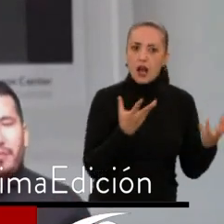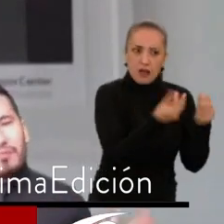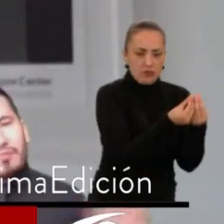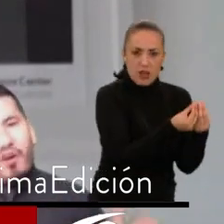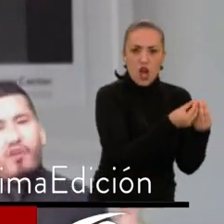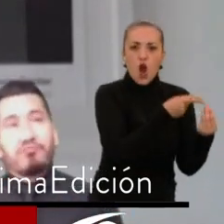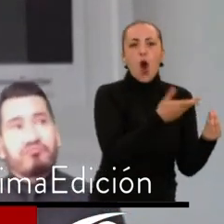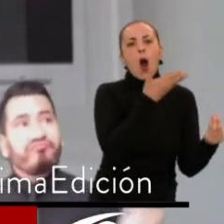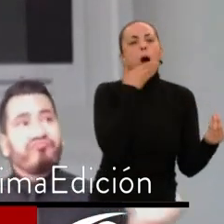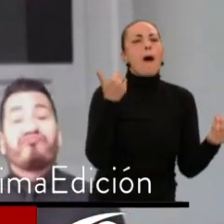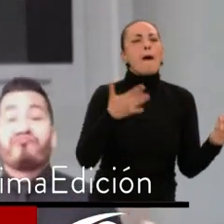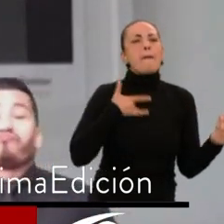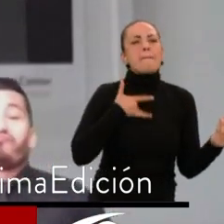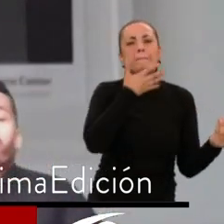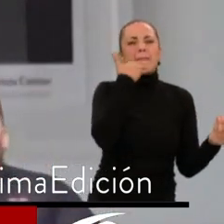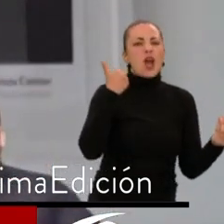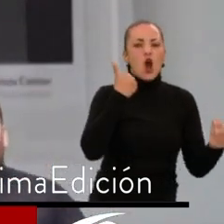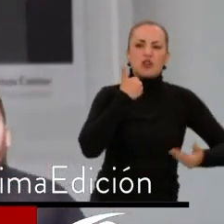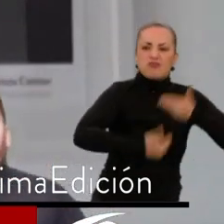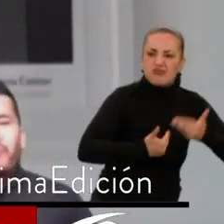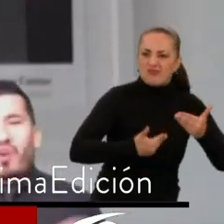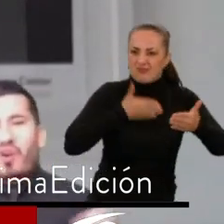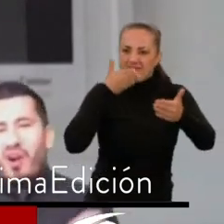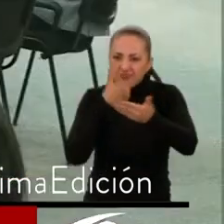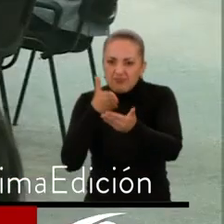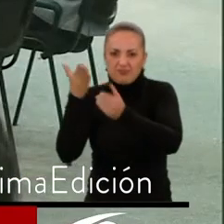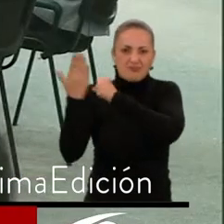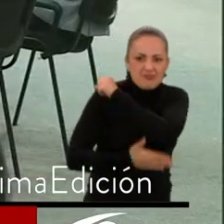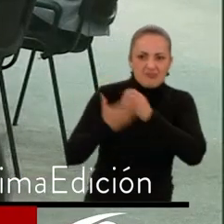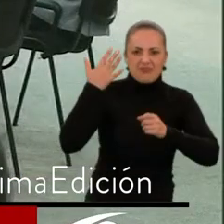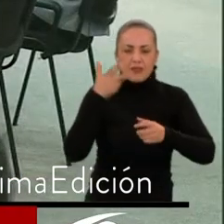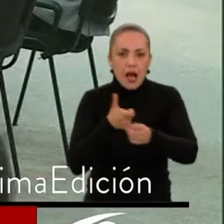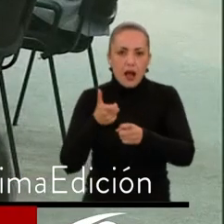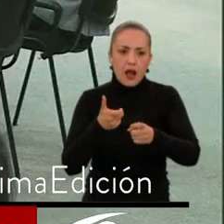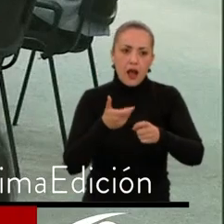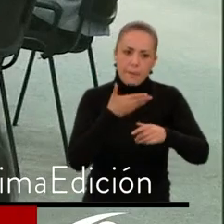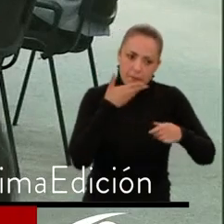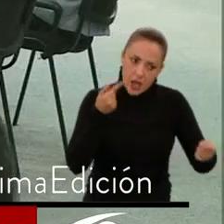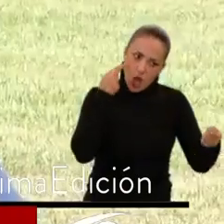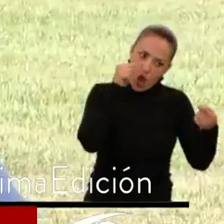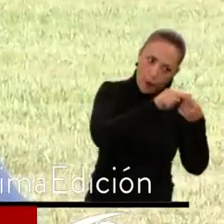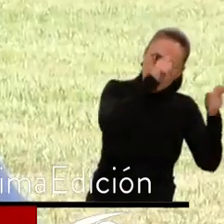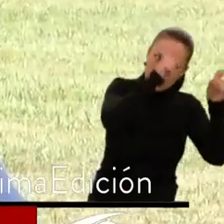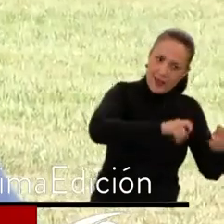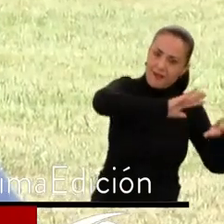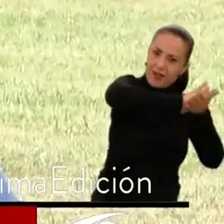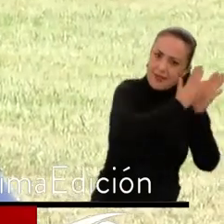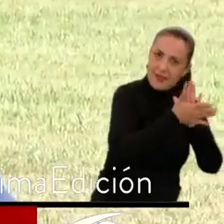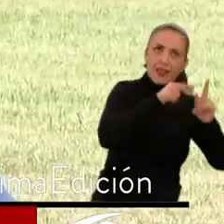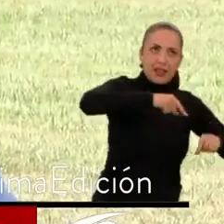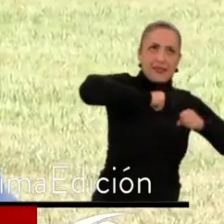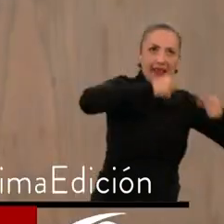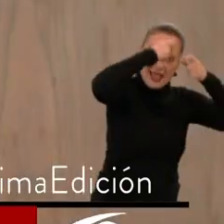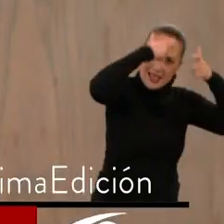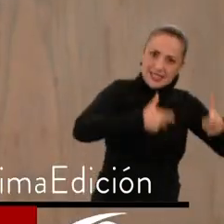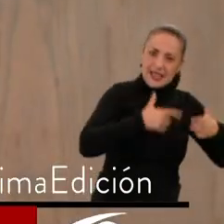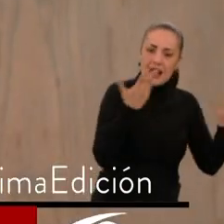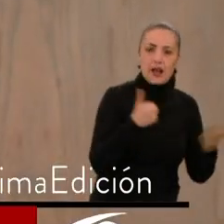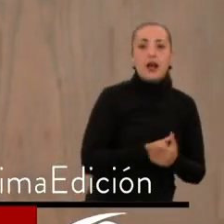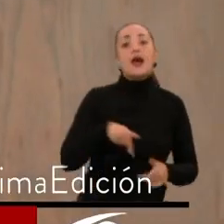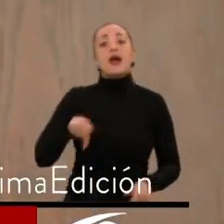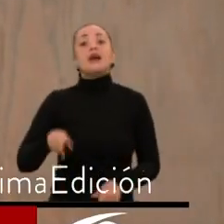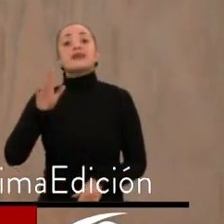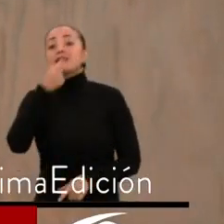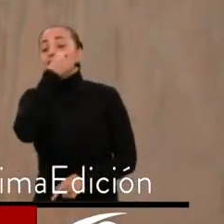los que prefieren las vías de hecho al Estado de Derecho. Mientras que el presidente Duque pide paz con legalidad, Santos pide a los